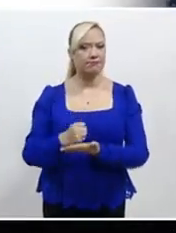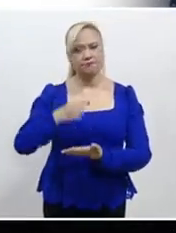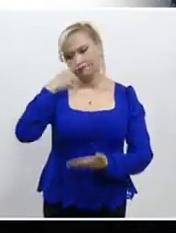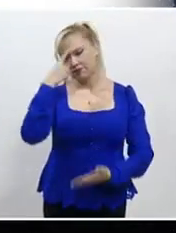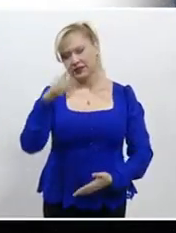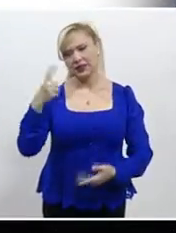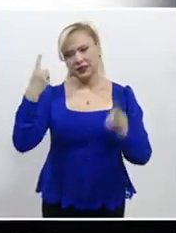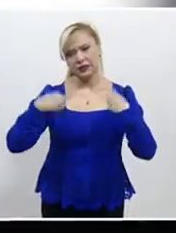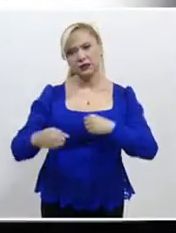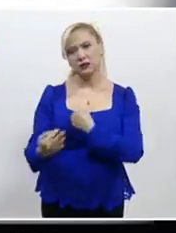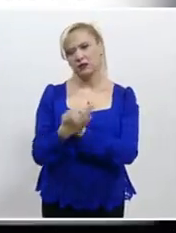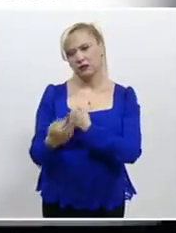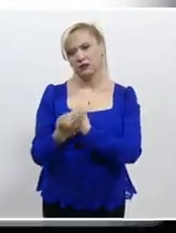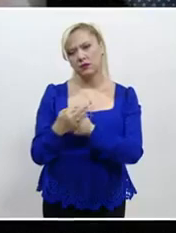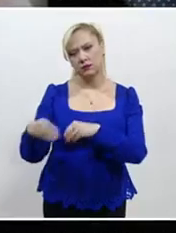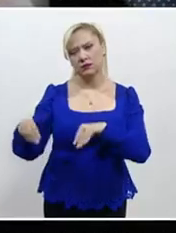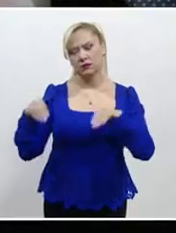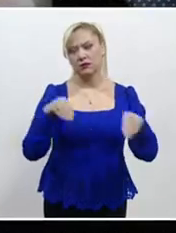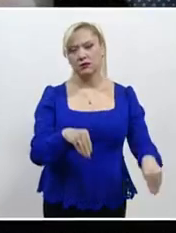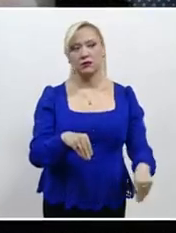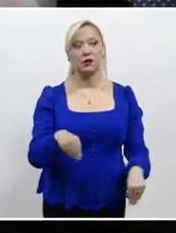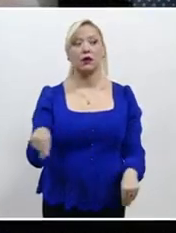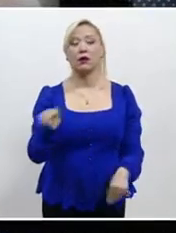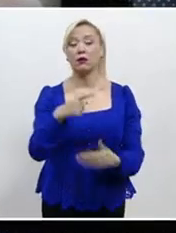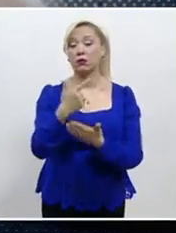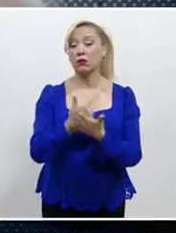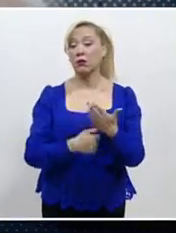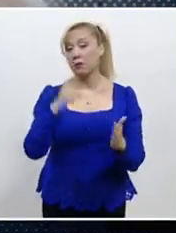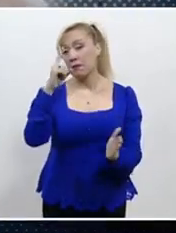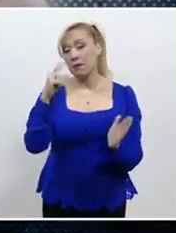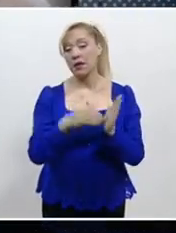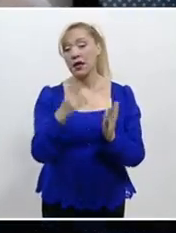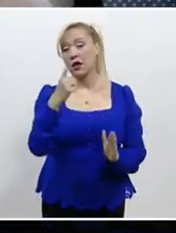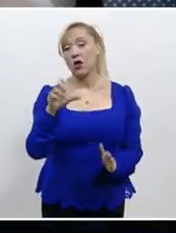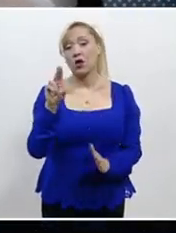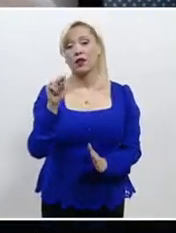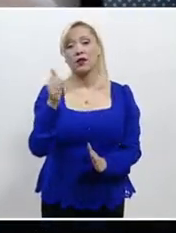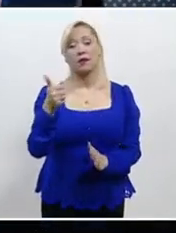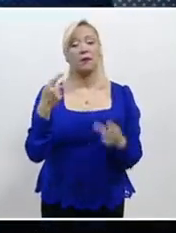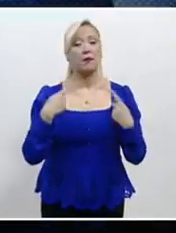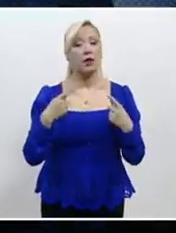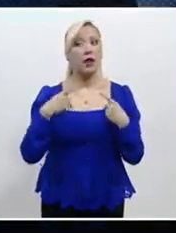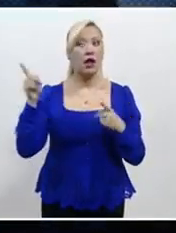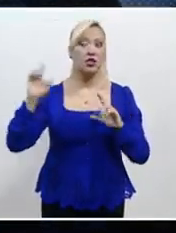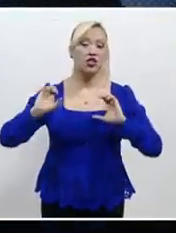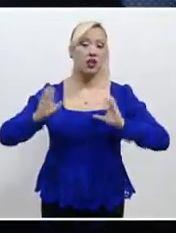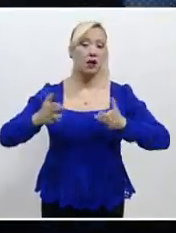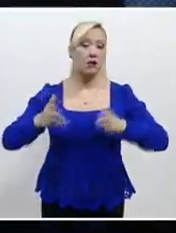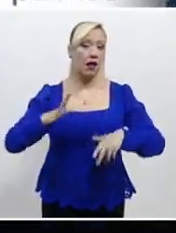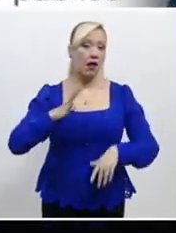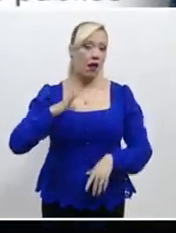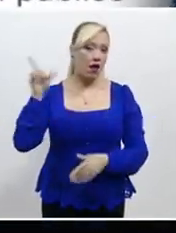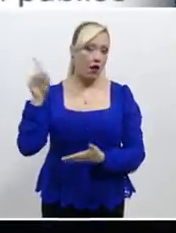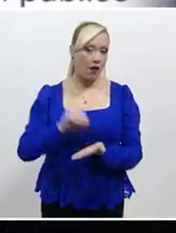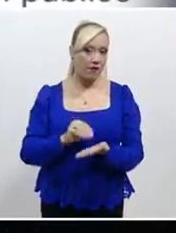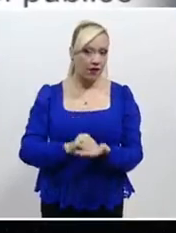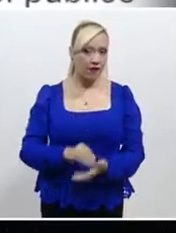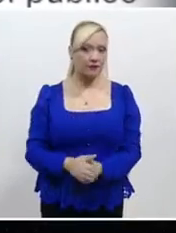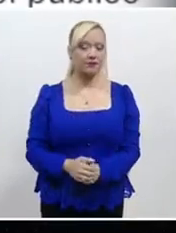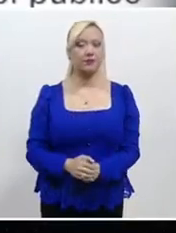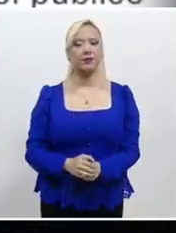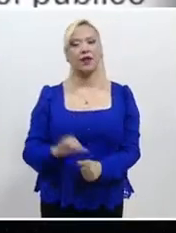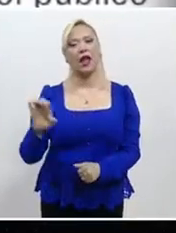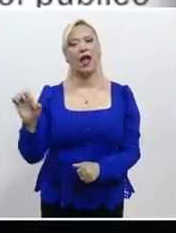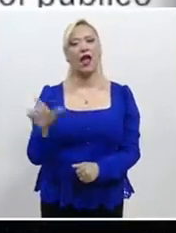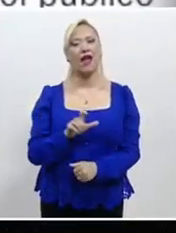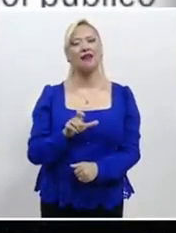por razones humanitarias. Las autoridades censaron a 1,186 personas en Villa Comantitlán, Chiapas. El exdelegado en